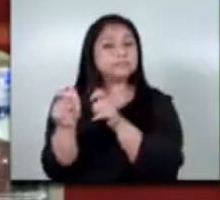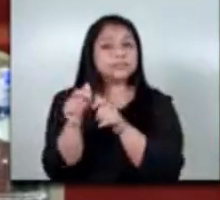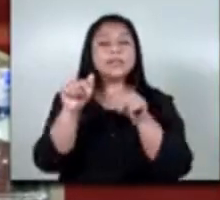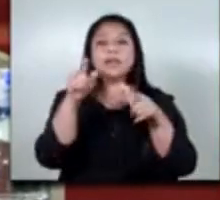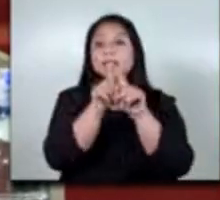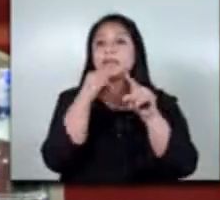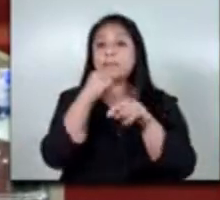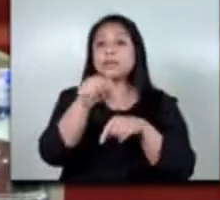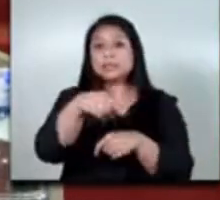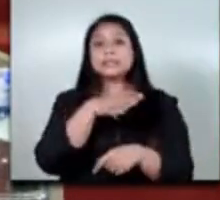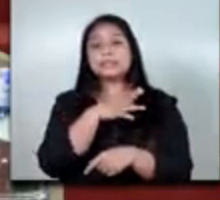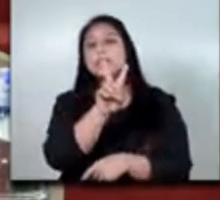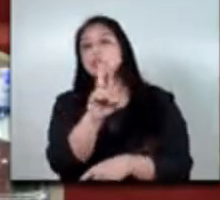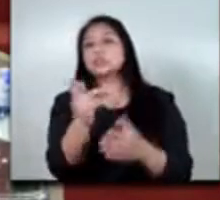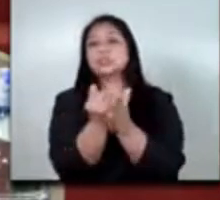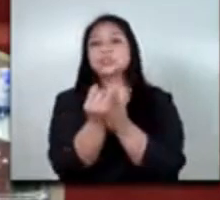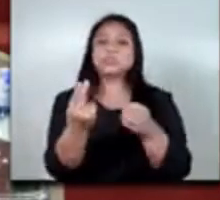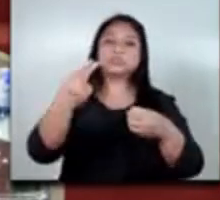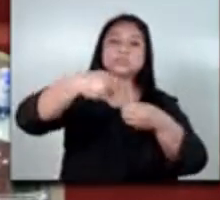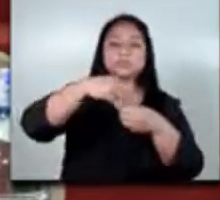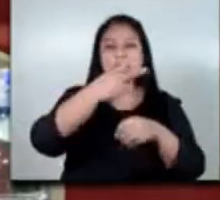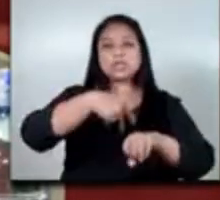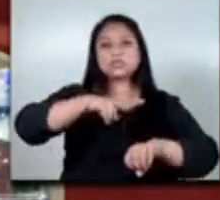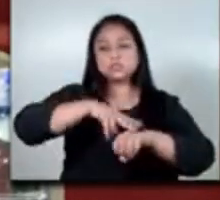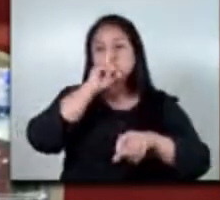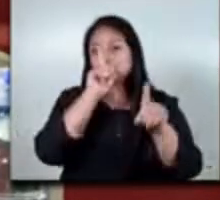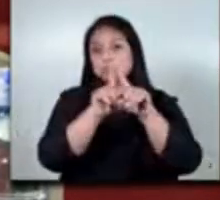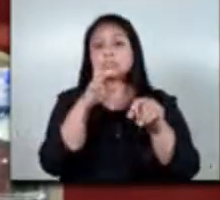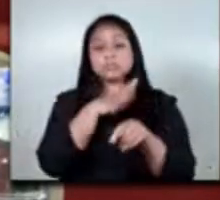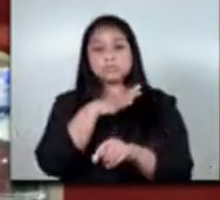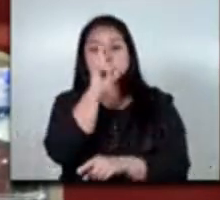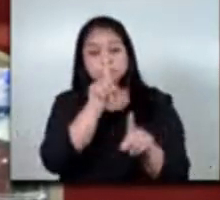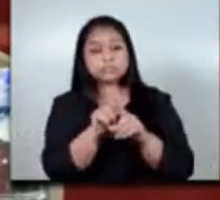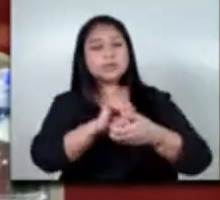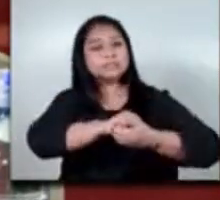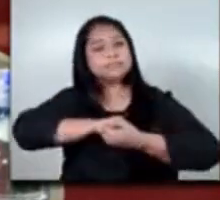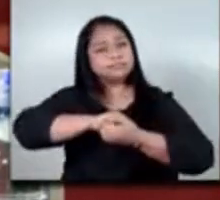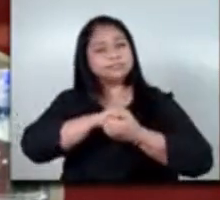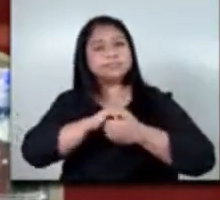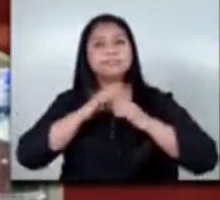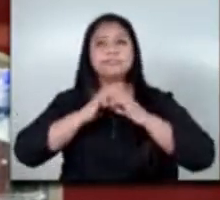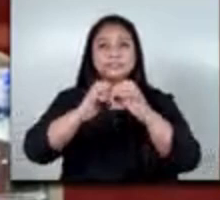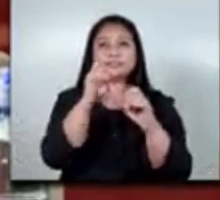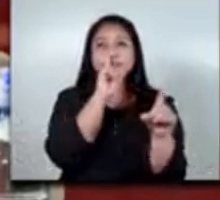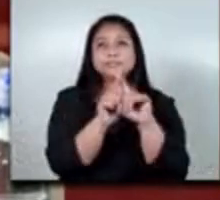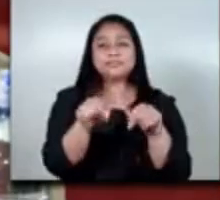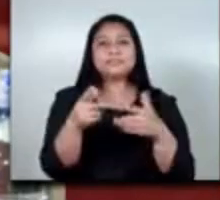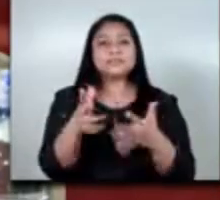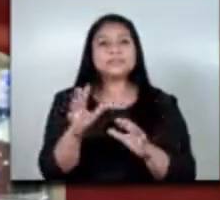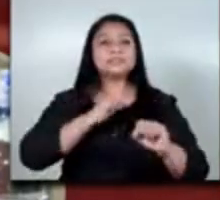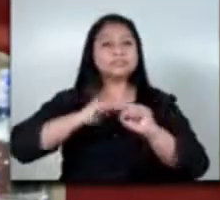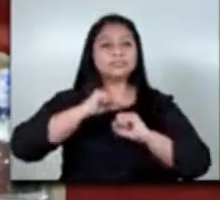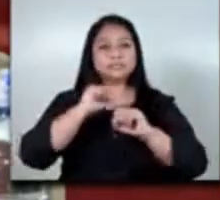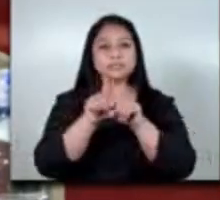donde entran otras dos instituciones claves a nivel nacional con la que hemos estrechado los esfuerzos y que se han sumado a esto cada quien